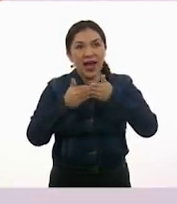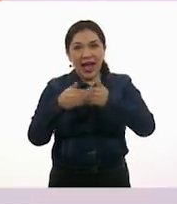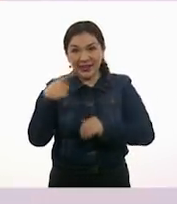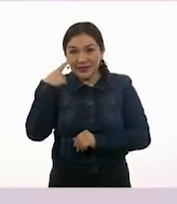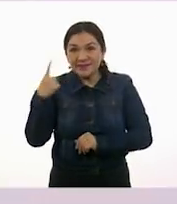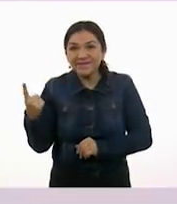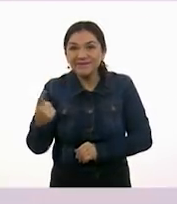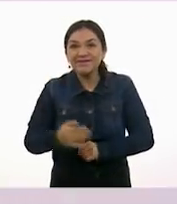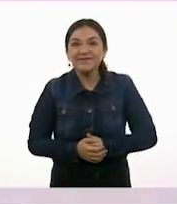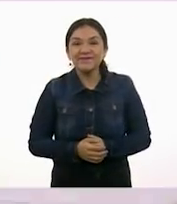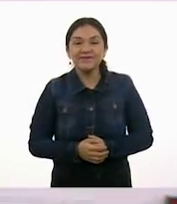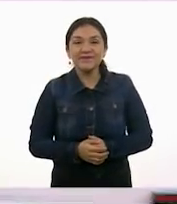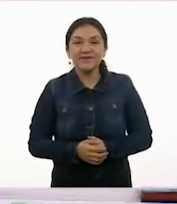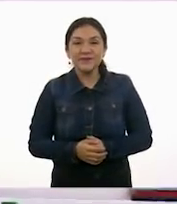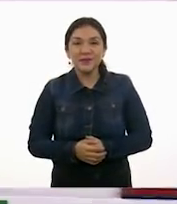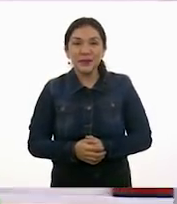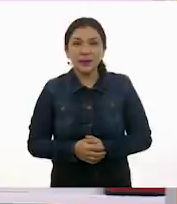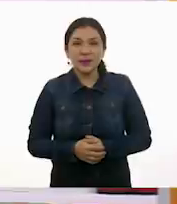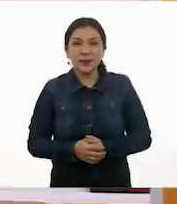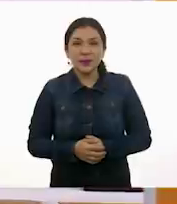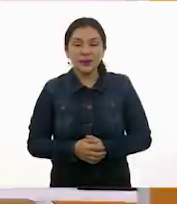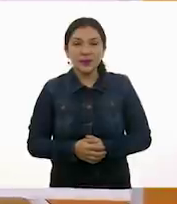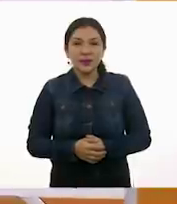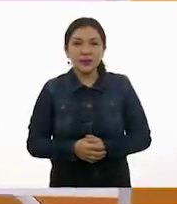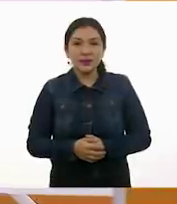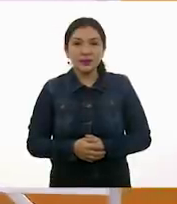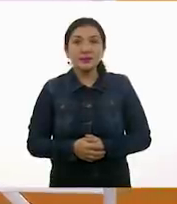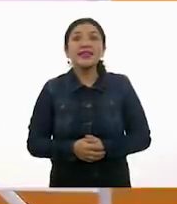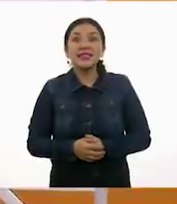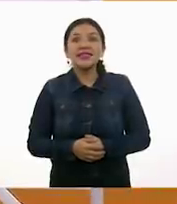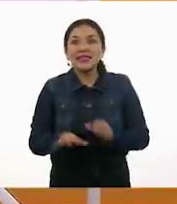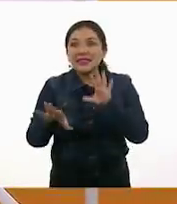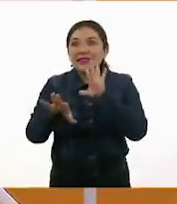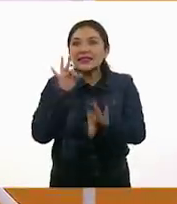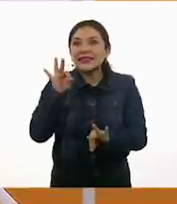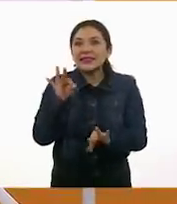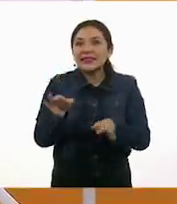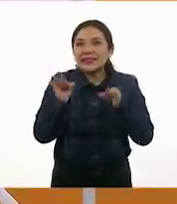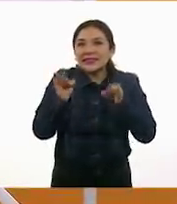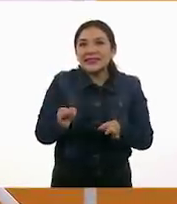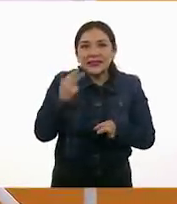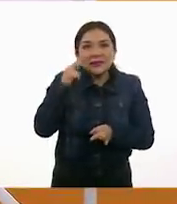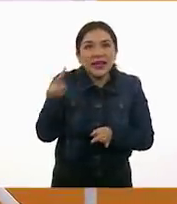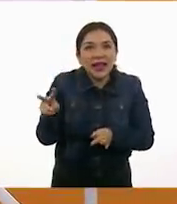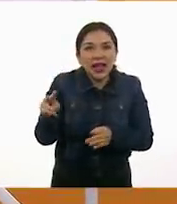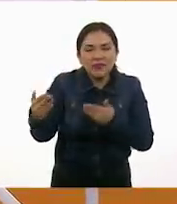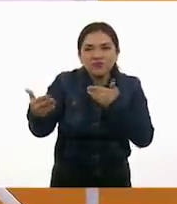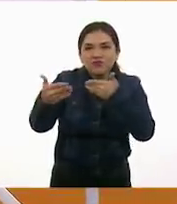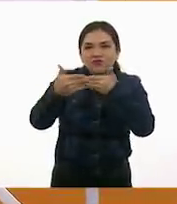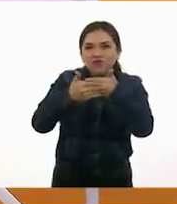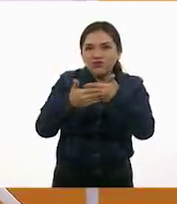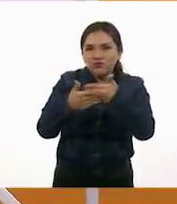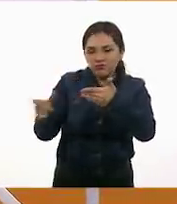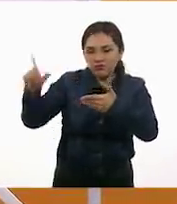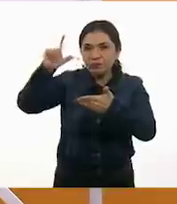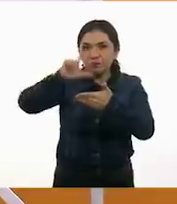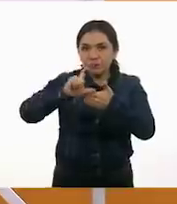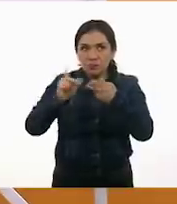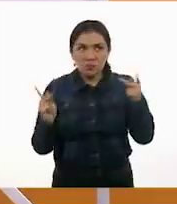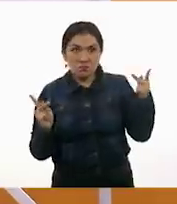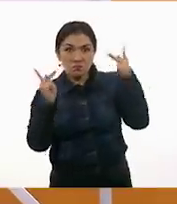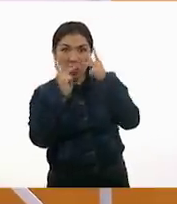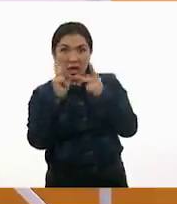vamos a ver. Vamos a ver. Ya lo tenemos. Vamos a ver si coincide con nuestra imagen.